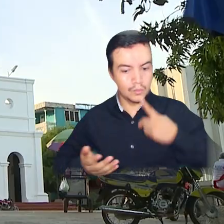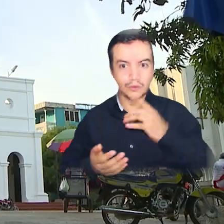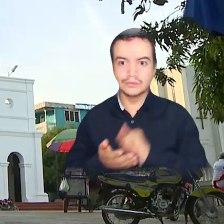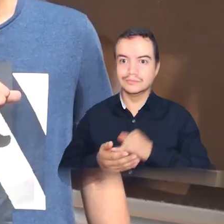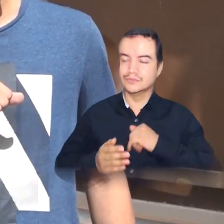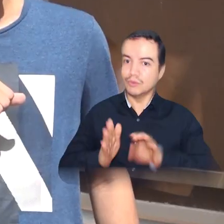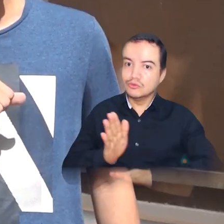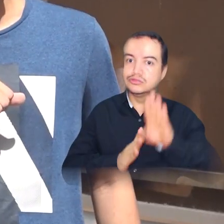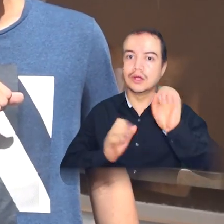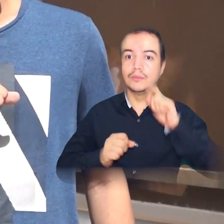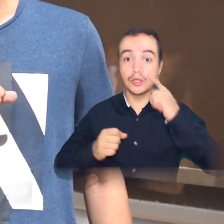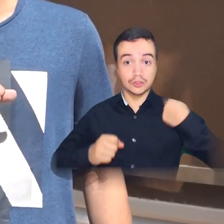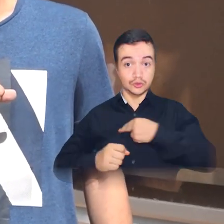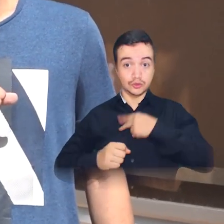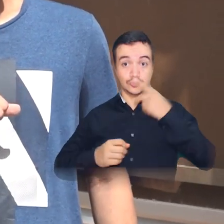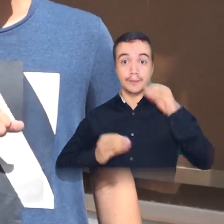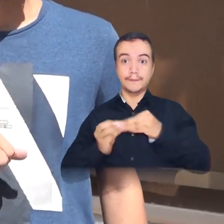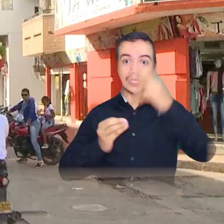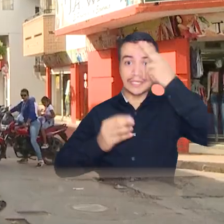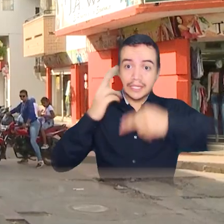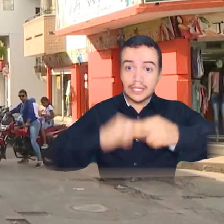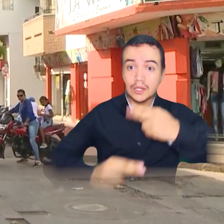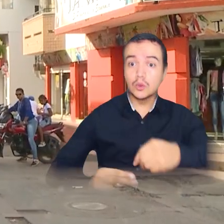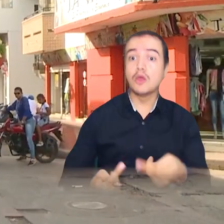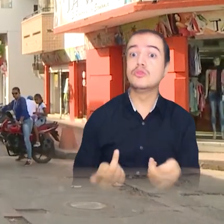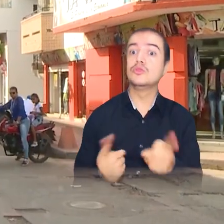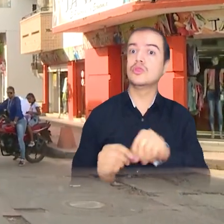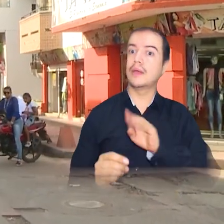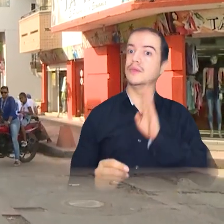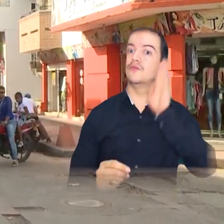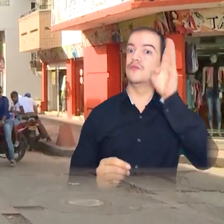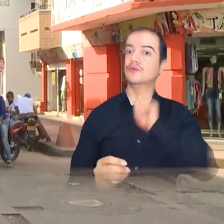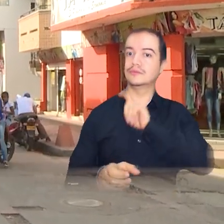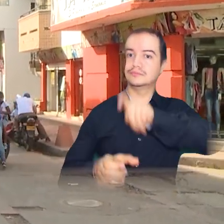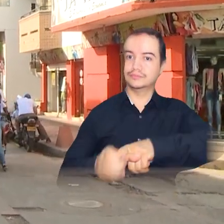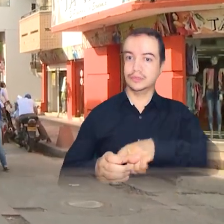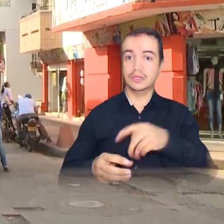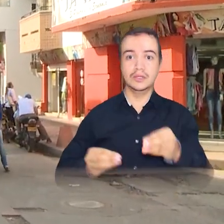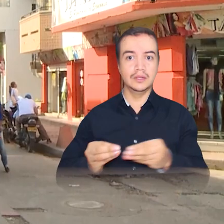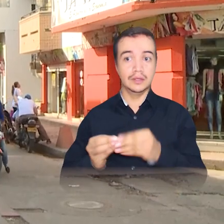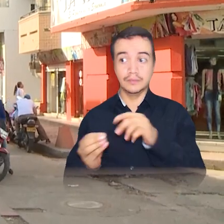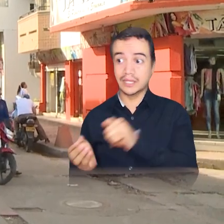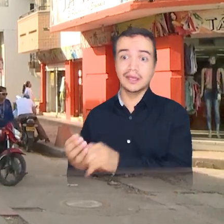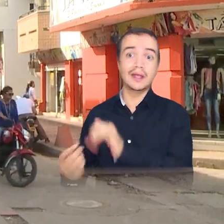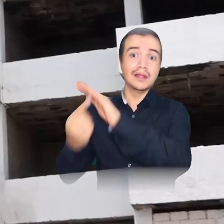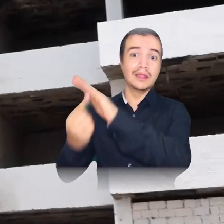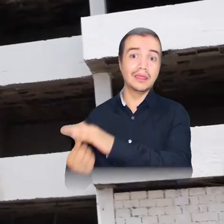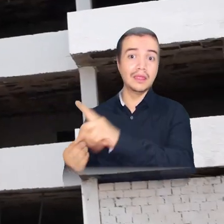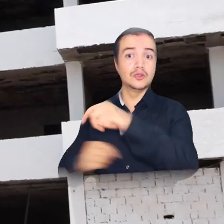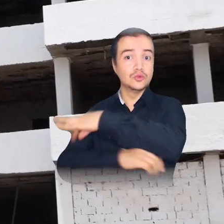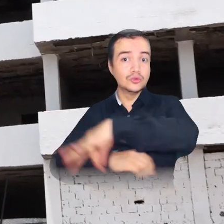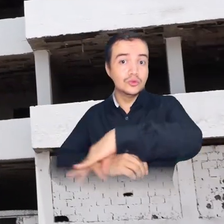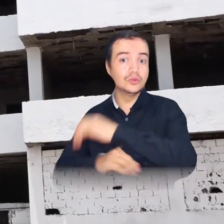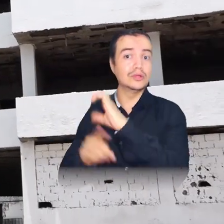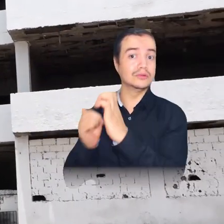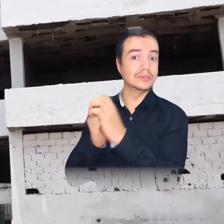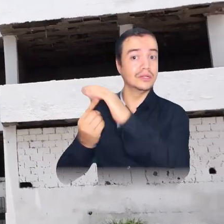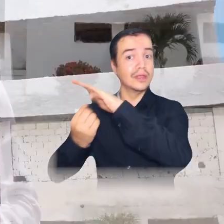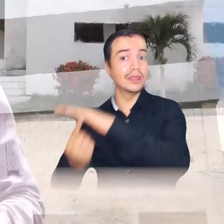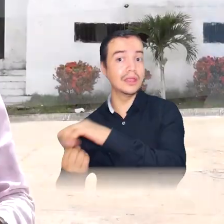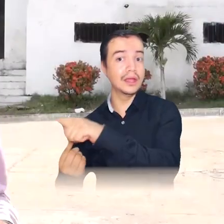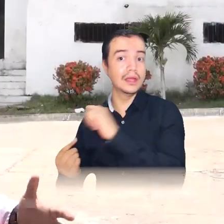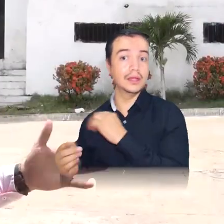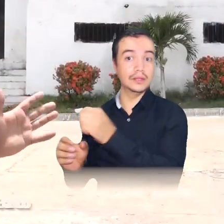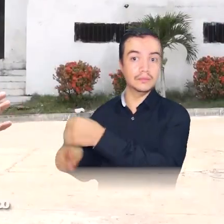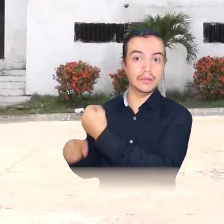favorezcan a las presentes y futuras generaciones, además del rescate del valor cultural y arquitectónico del banco.